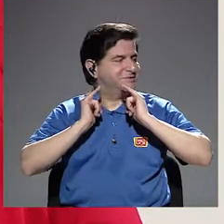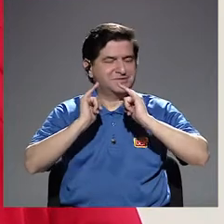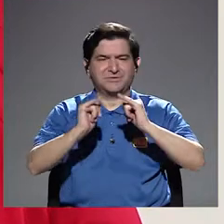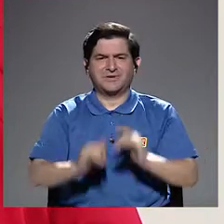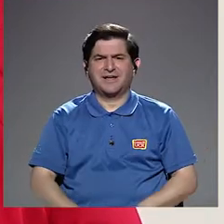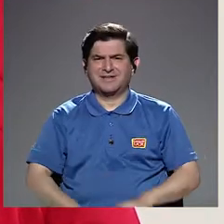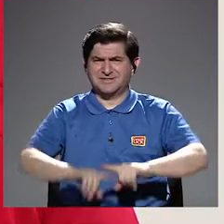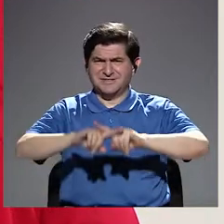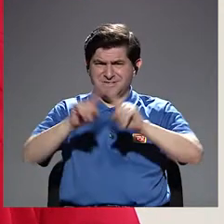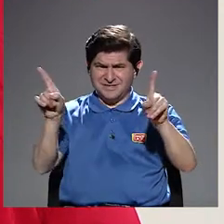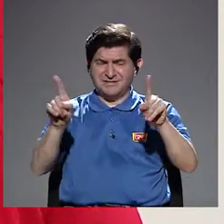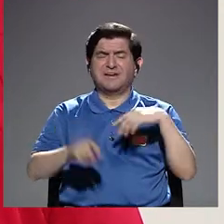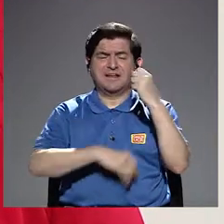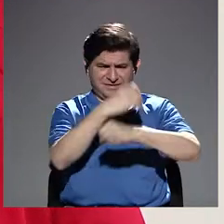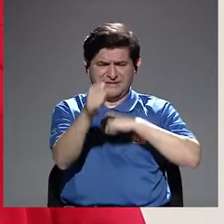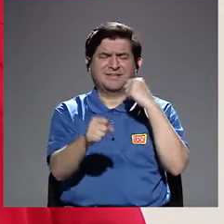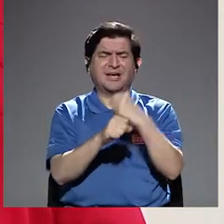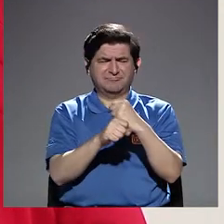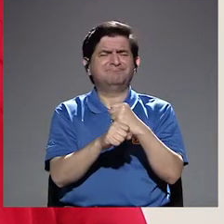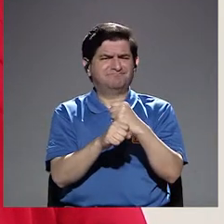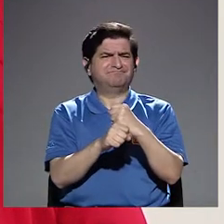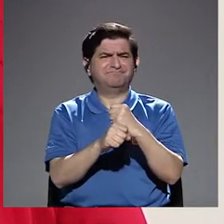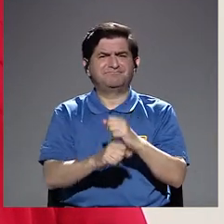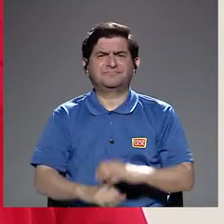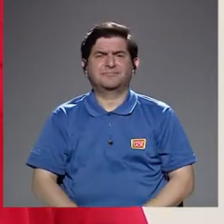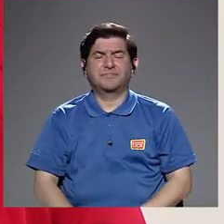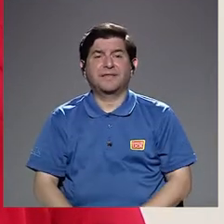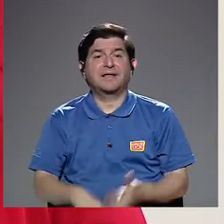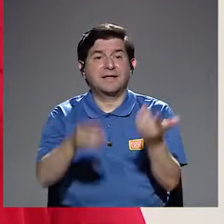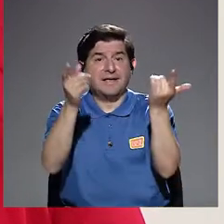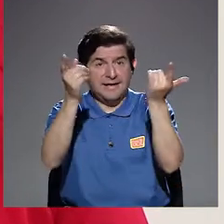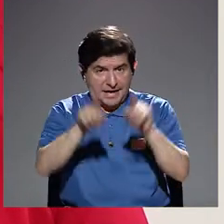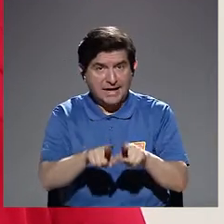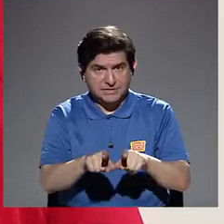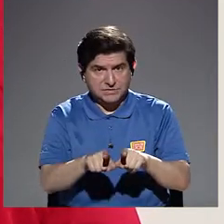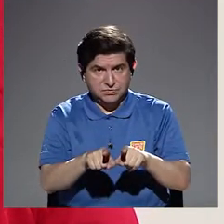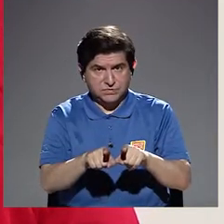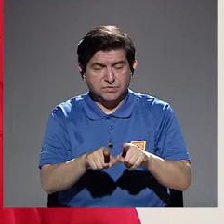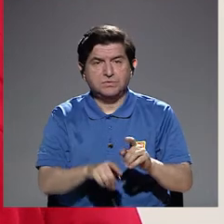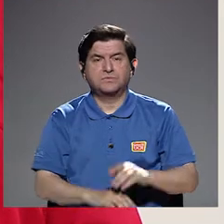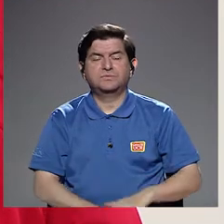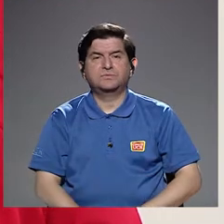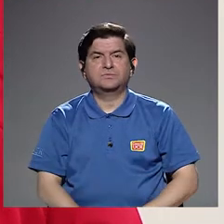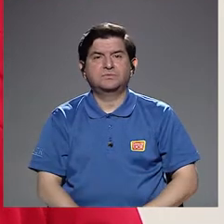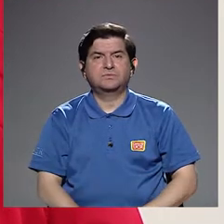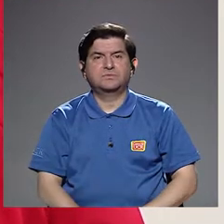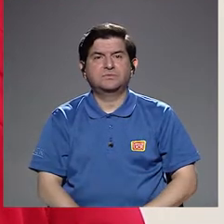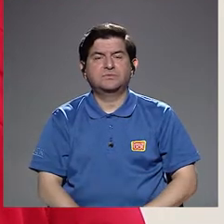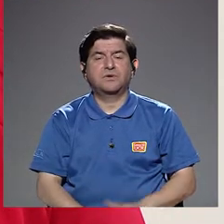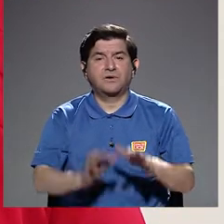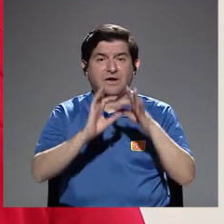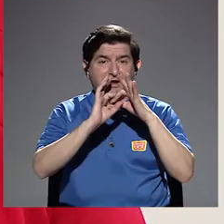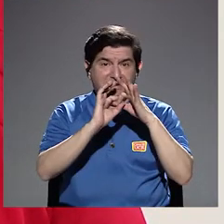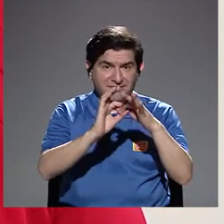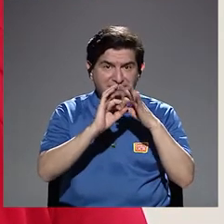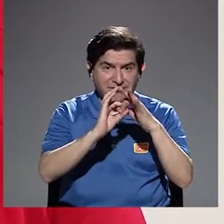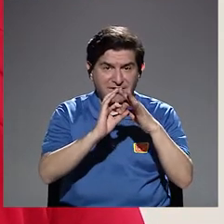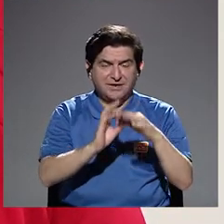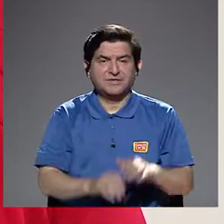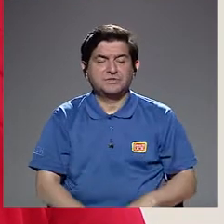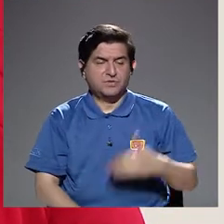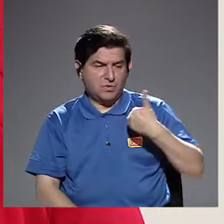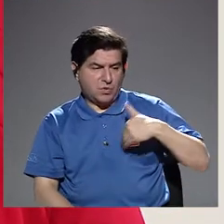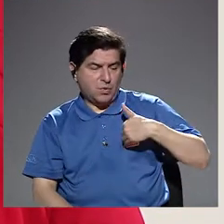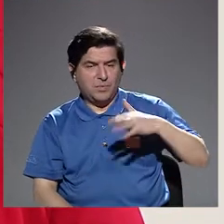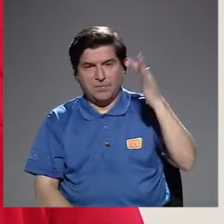hay diferencias por edad y en el caso también de las relaciones entre